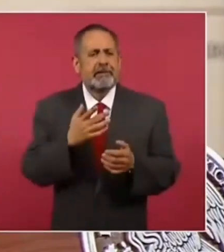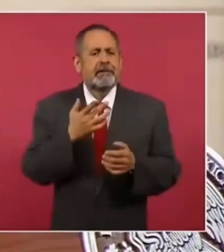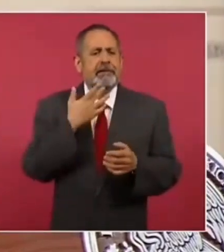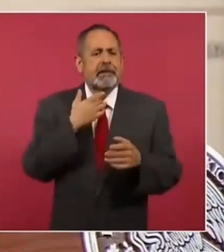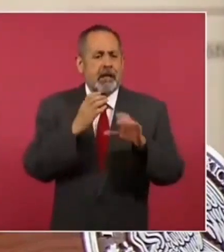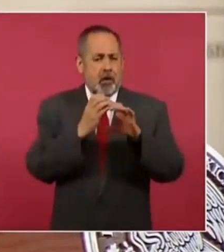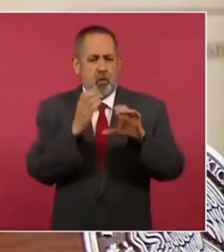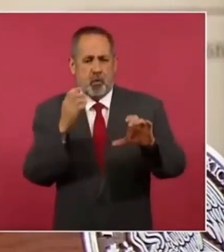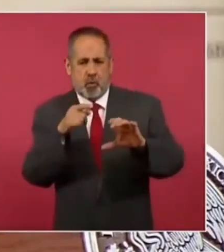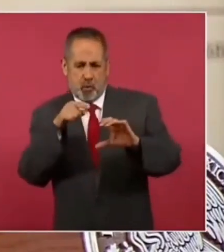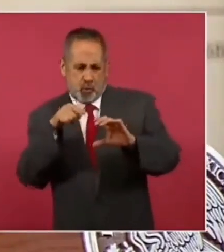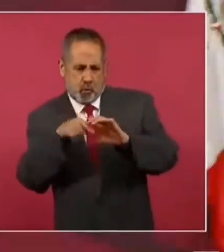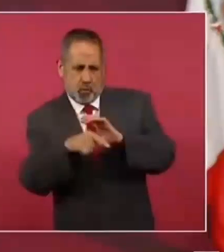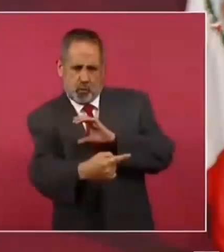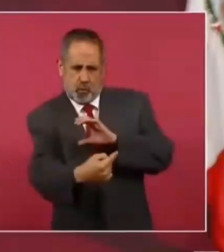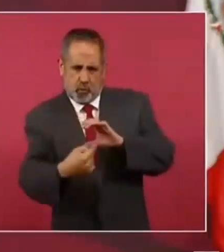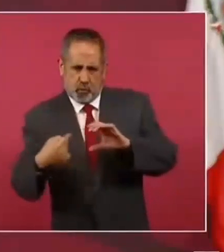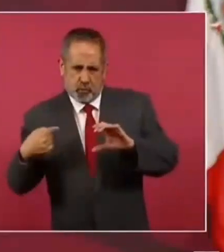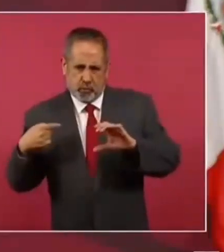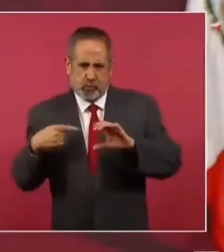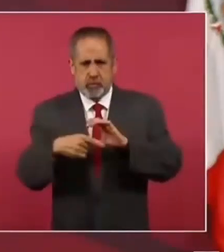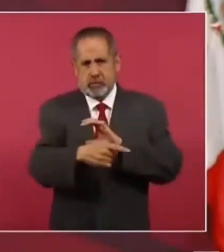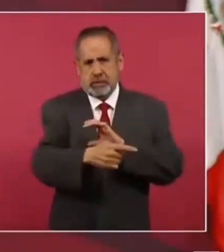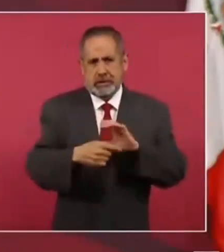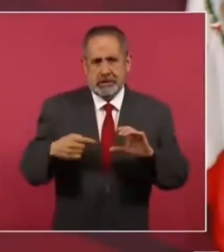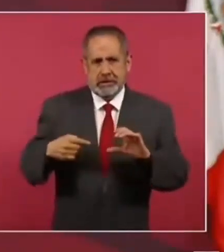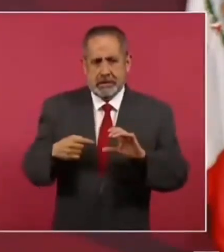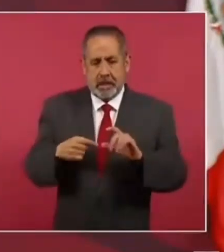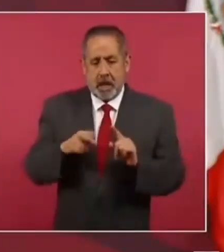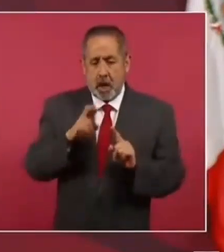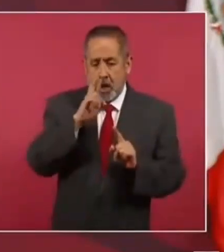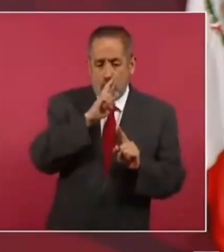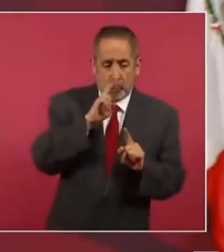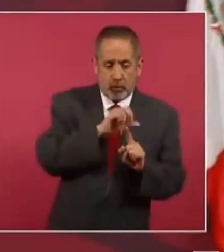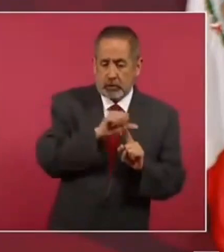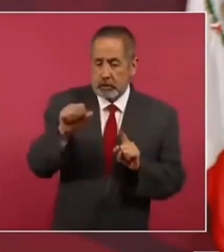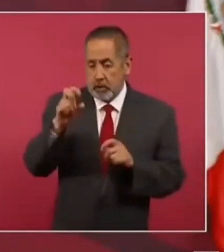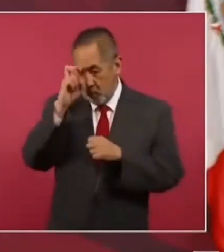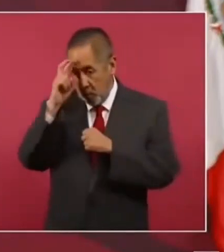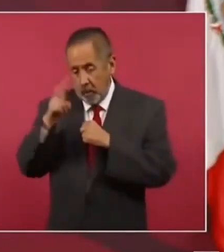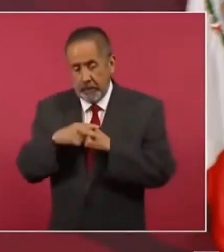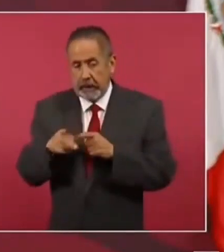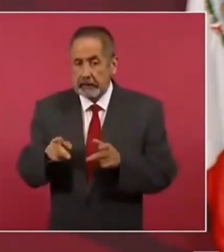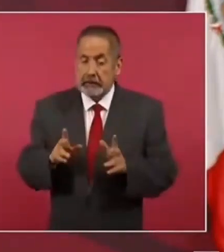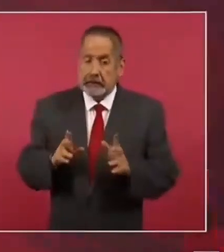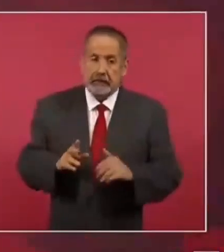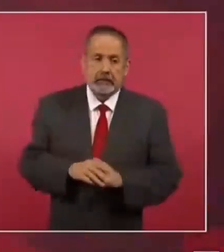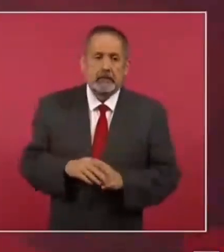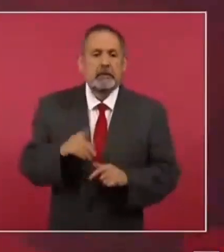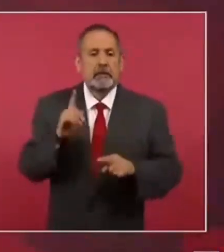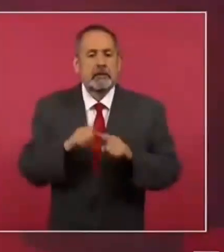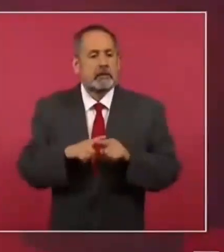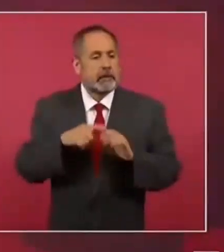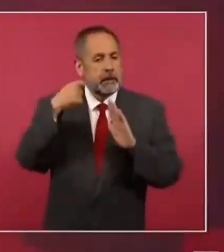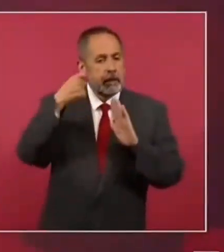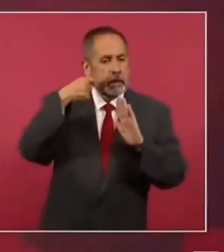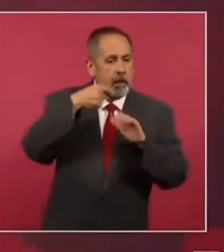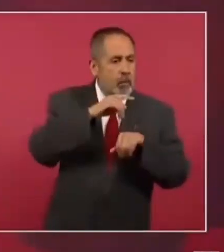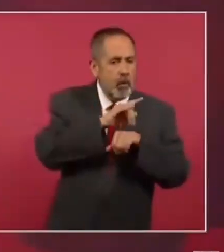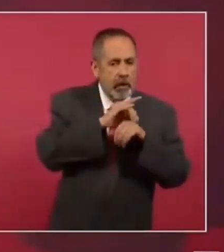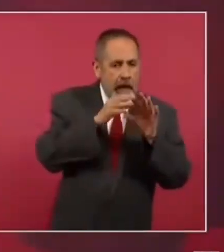de Rusia a Europa, pues fue un reportaje